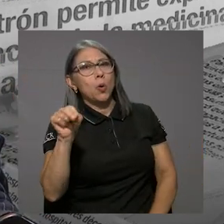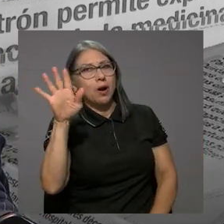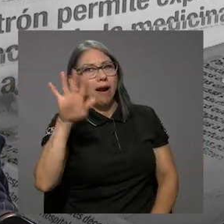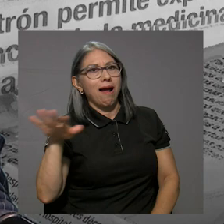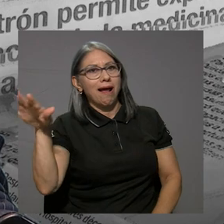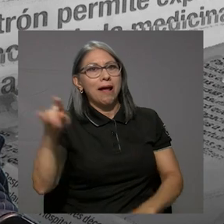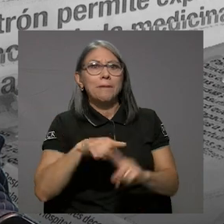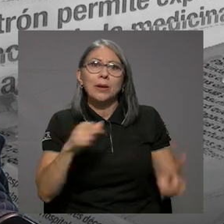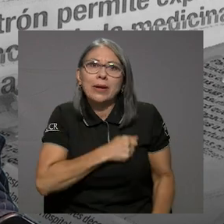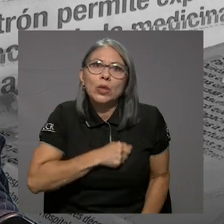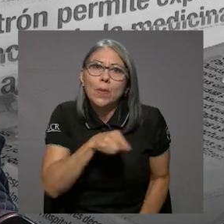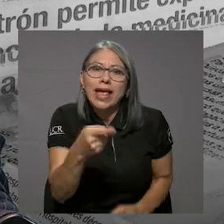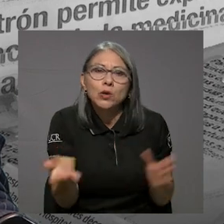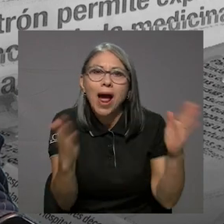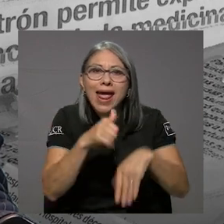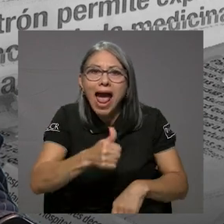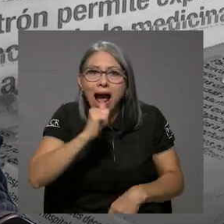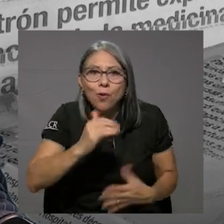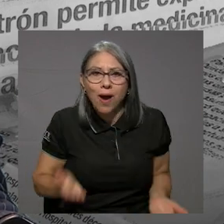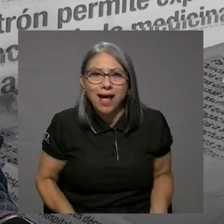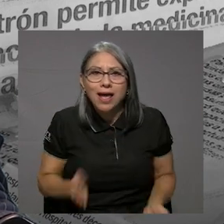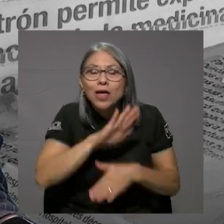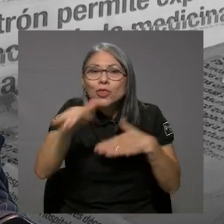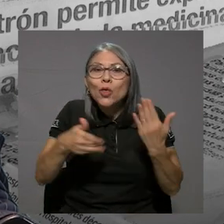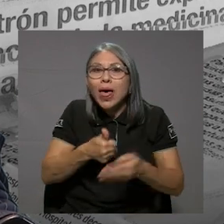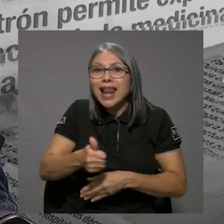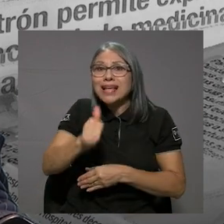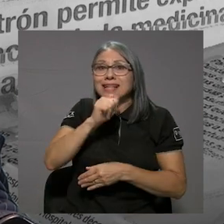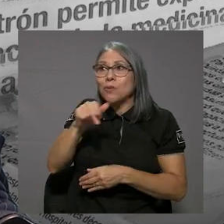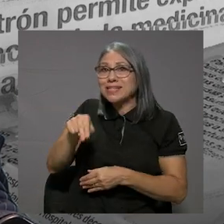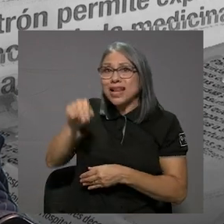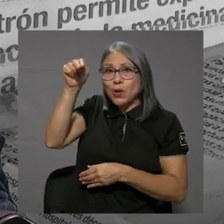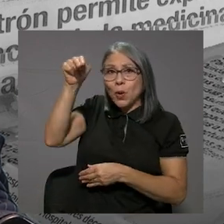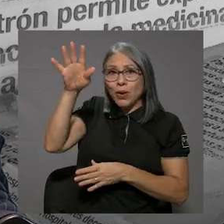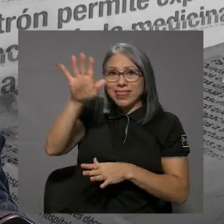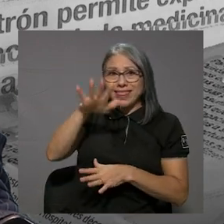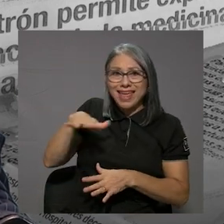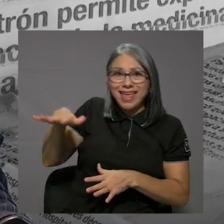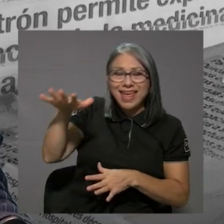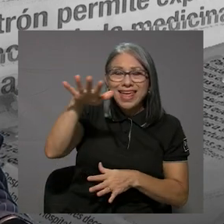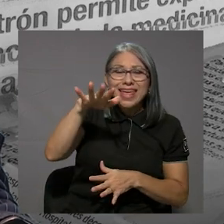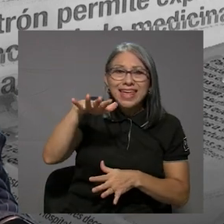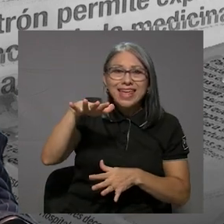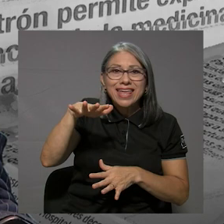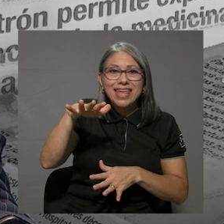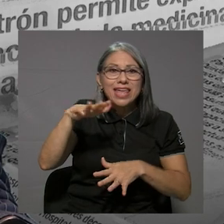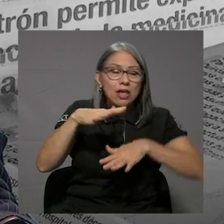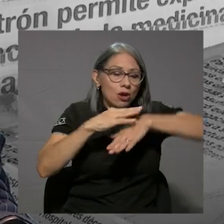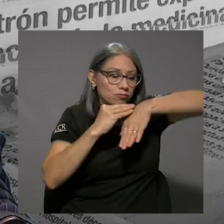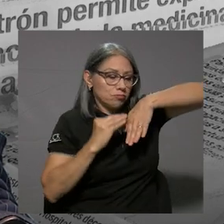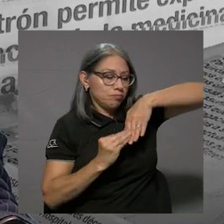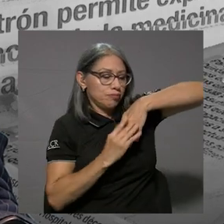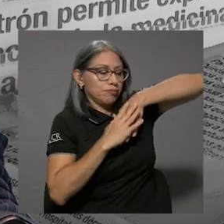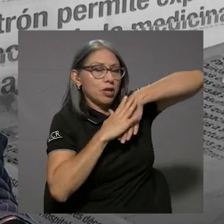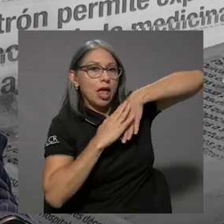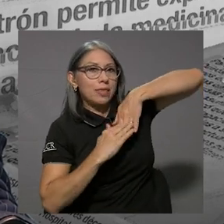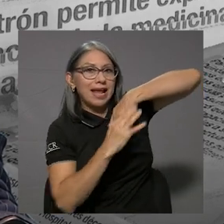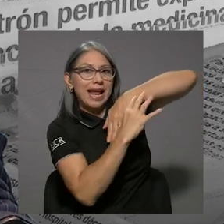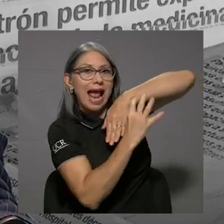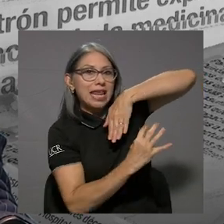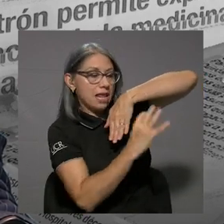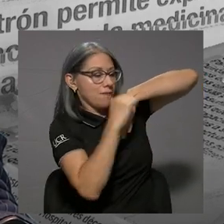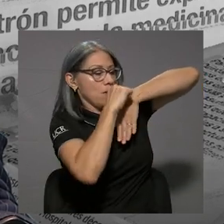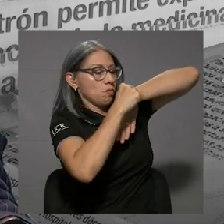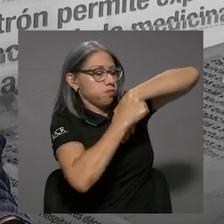Todas las aguas de las bajuras de la zona norte del país y de la costa, o la bajura de todo el Caribe, están